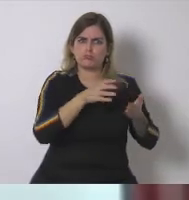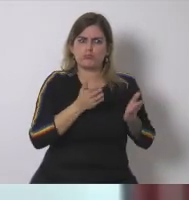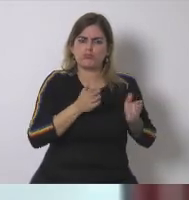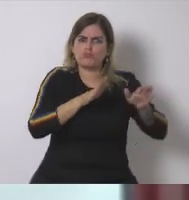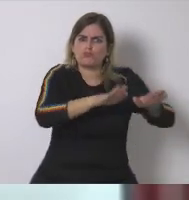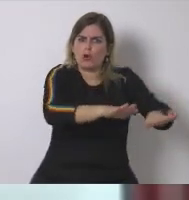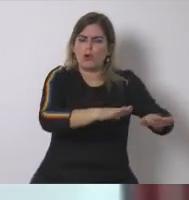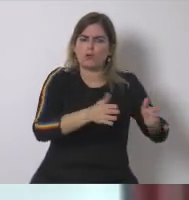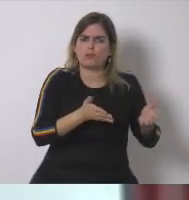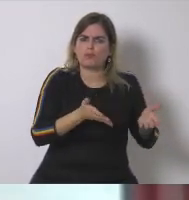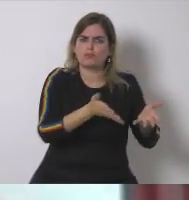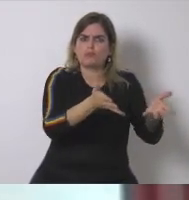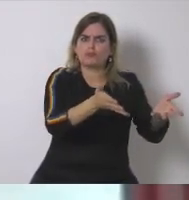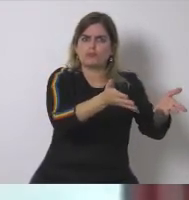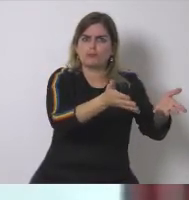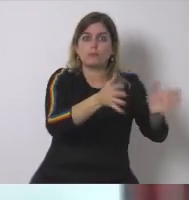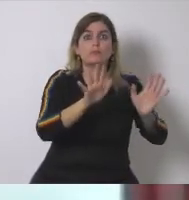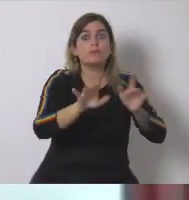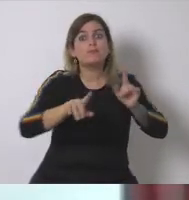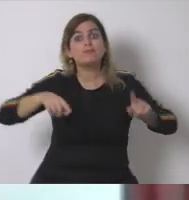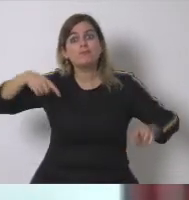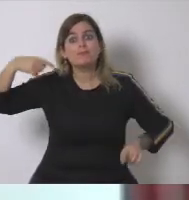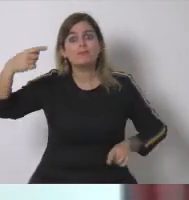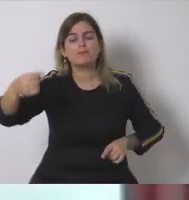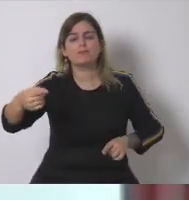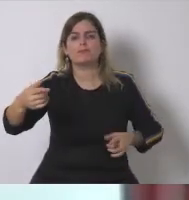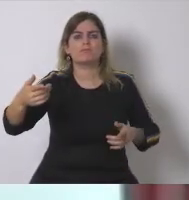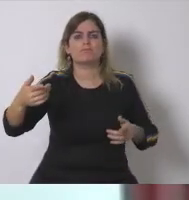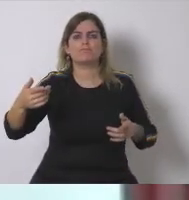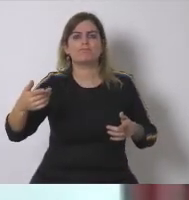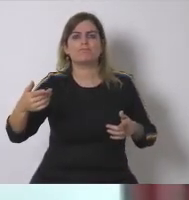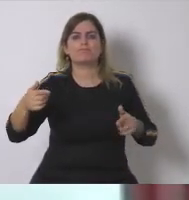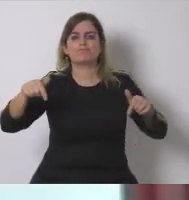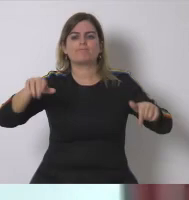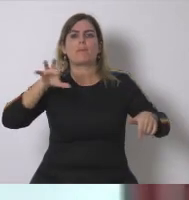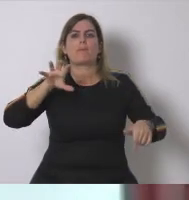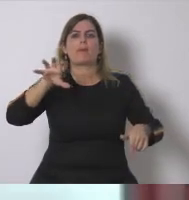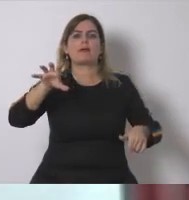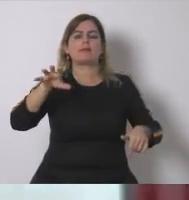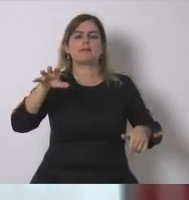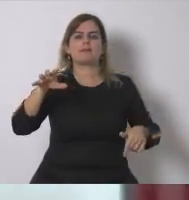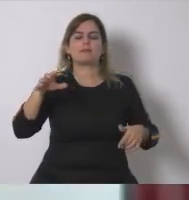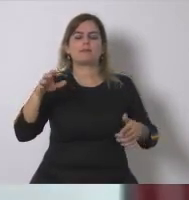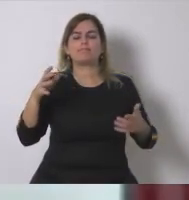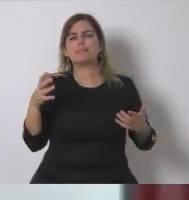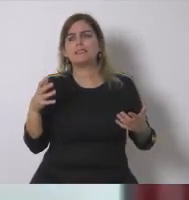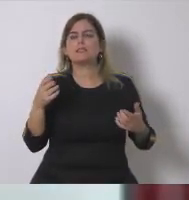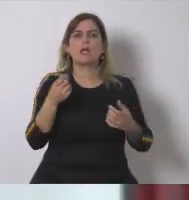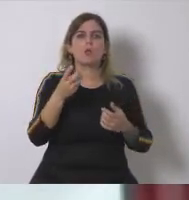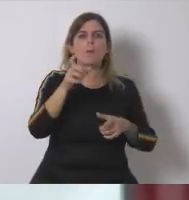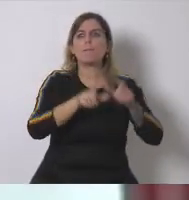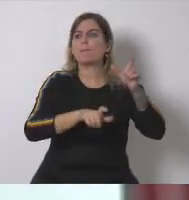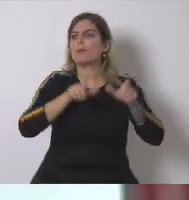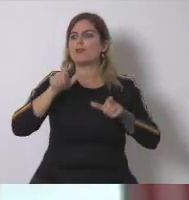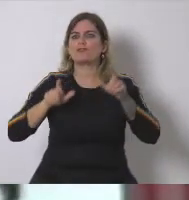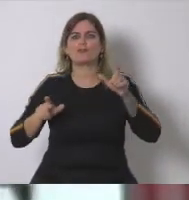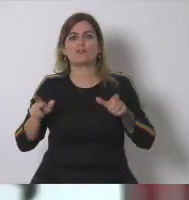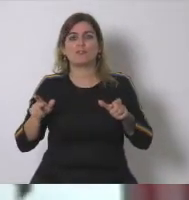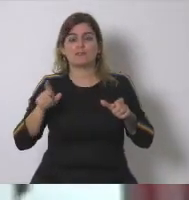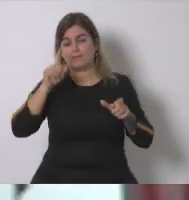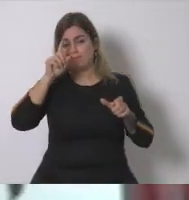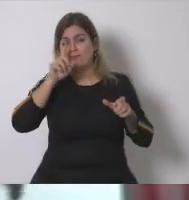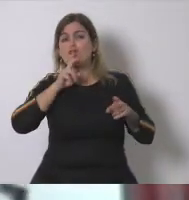plantas hay que decir que en Cataluña y en España hubo un buen